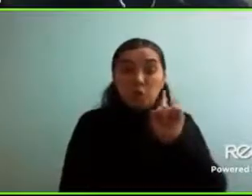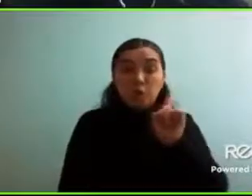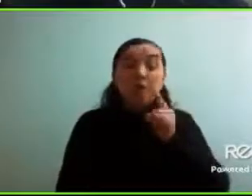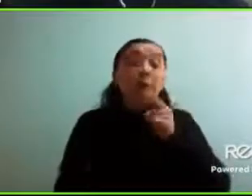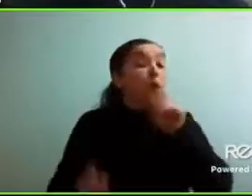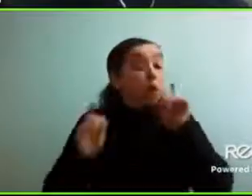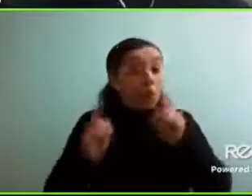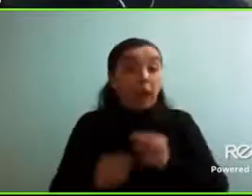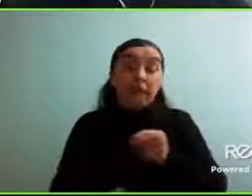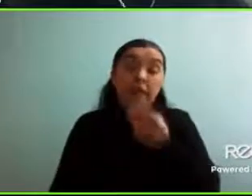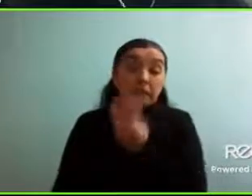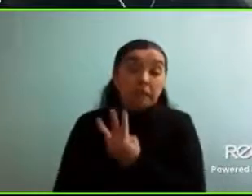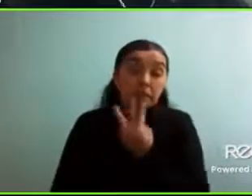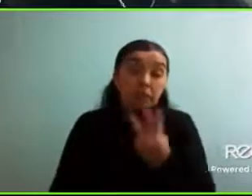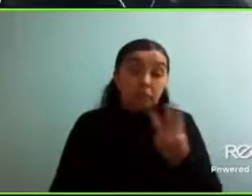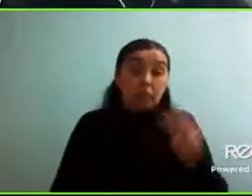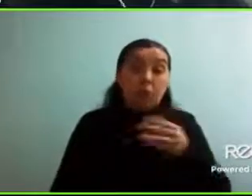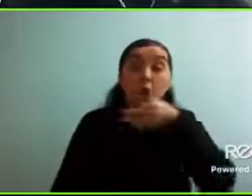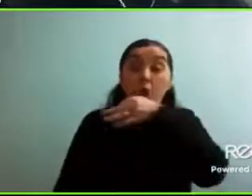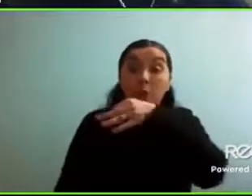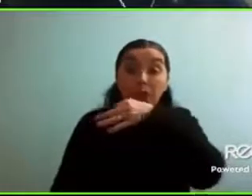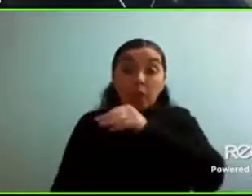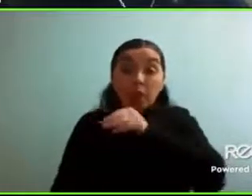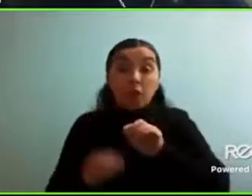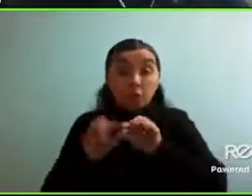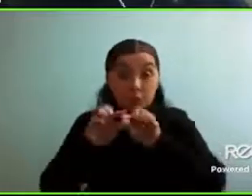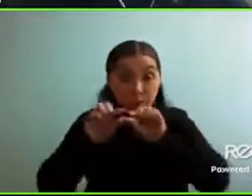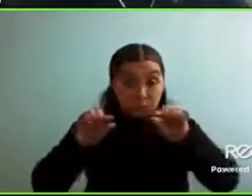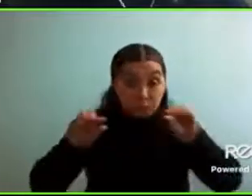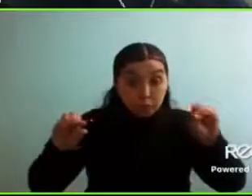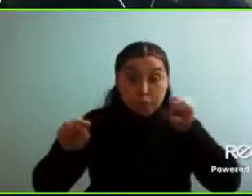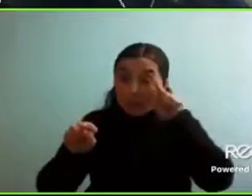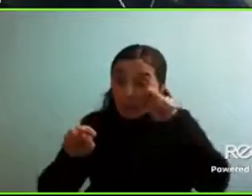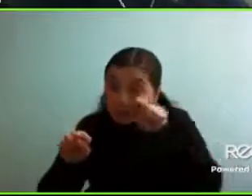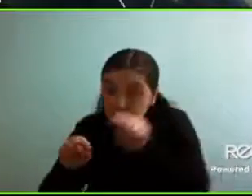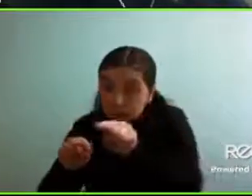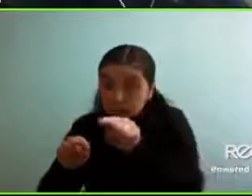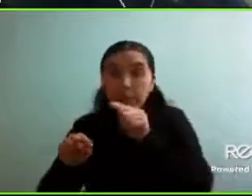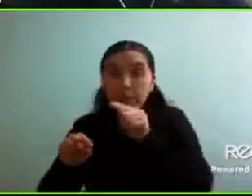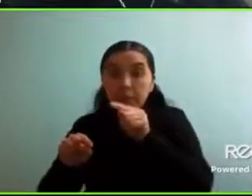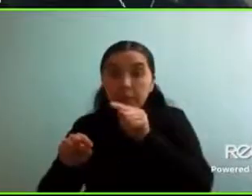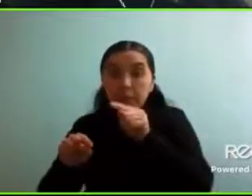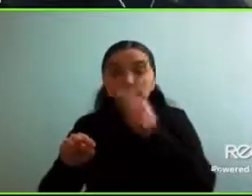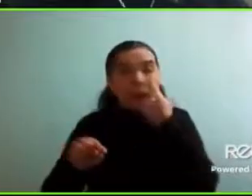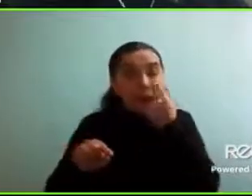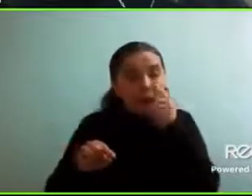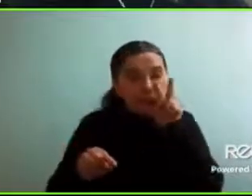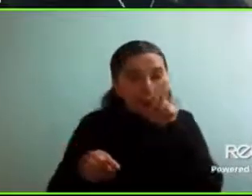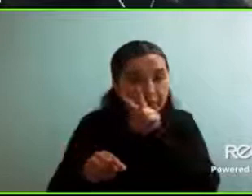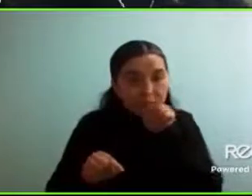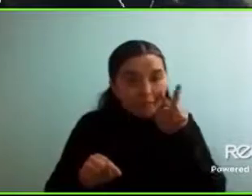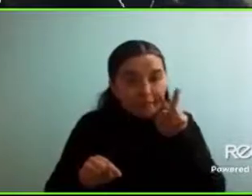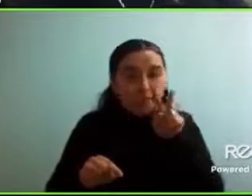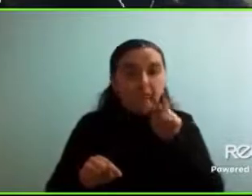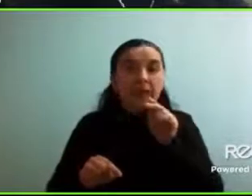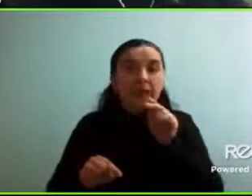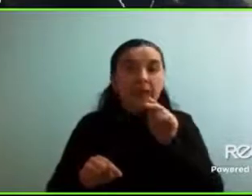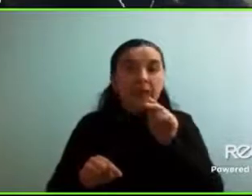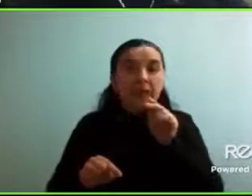todas maneras. Entonces, para que la gente pueda revisar con detalle y encontrar las sugerencias y comentarios que se hicieron ahí.